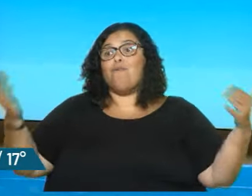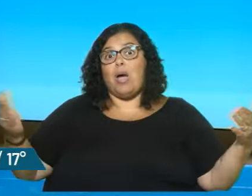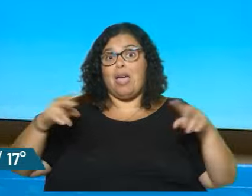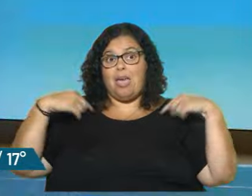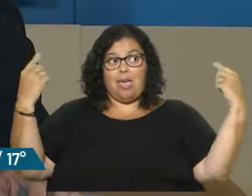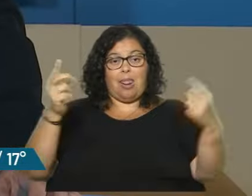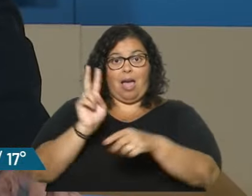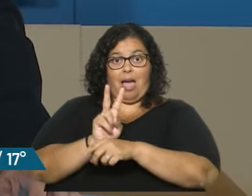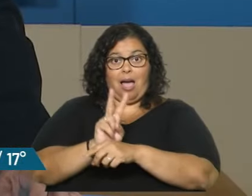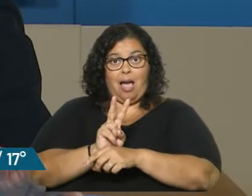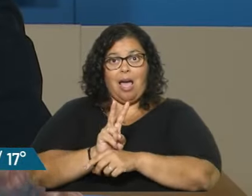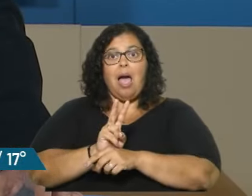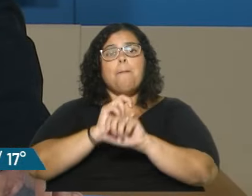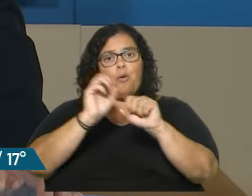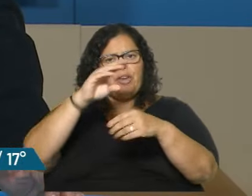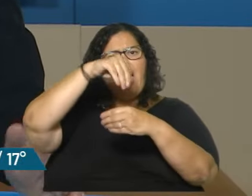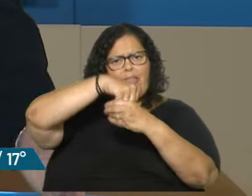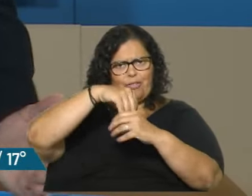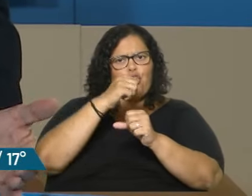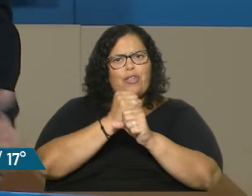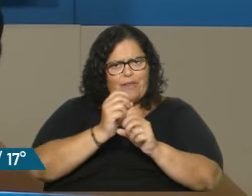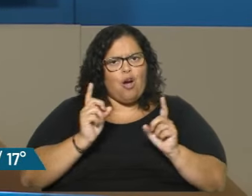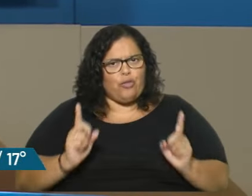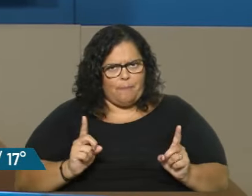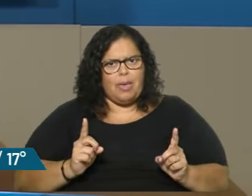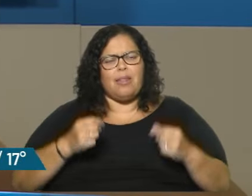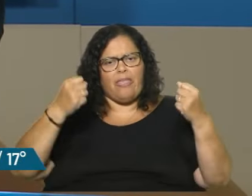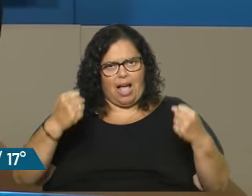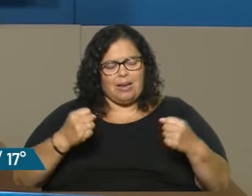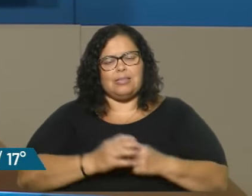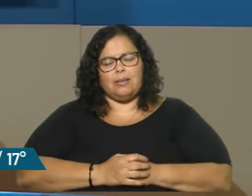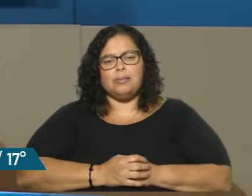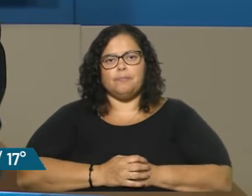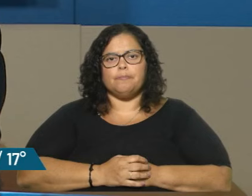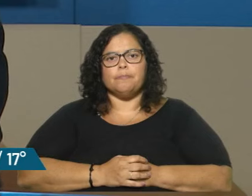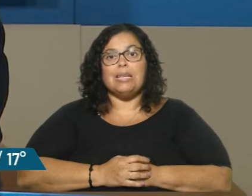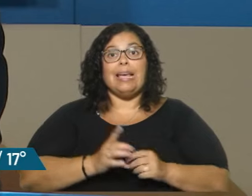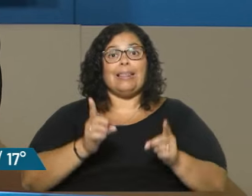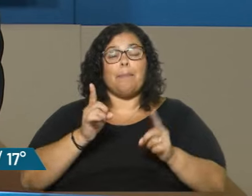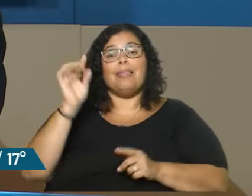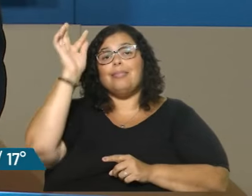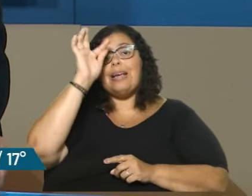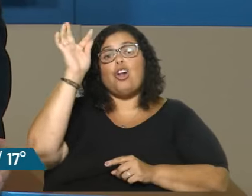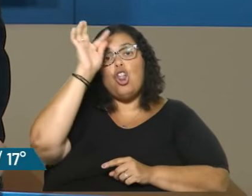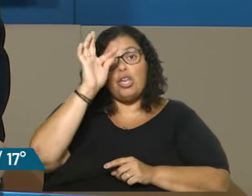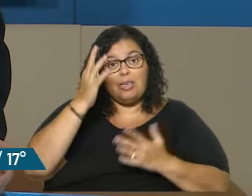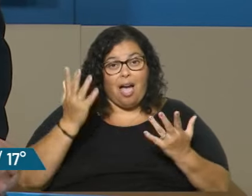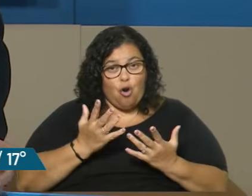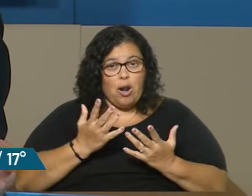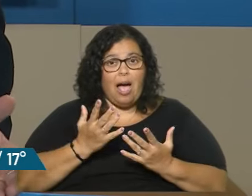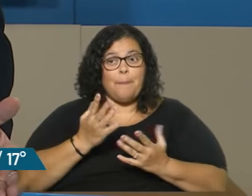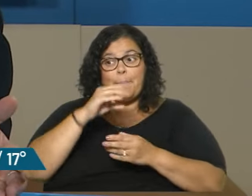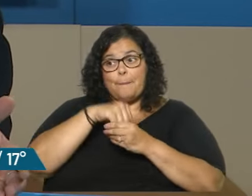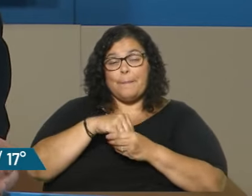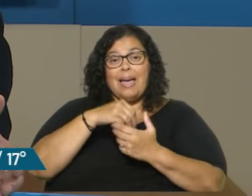trabajar adentro, digamos. Sí, sí, porque, y otra cosa, ¿no? El tema de las tecnologías que se utilizan. Las